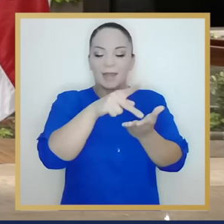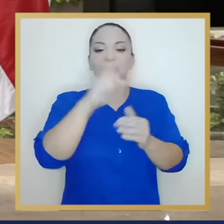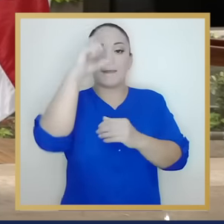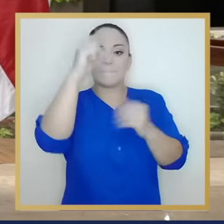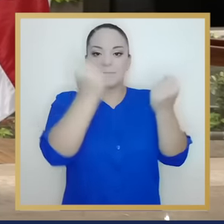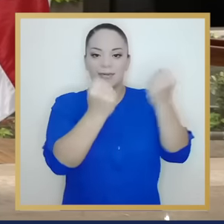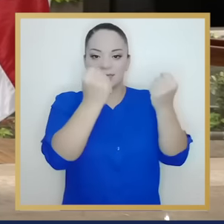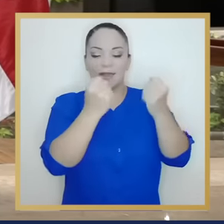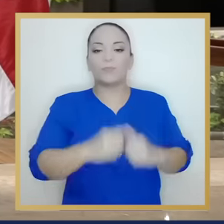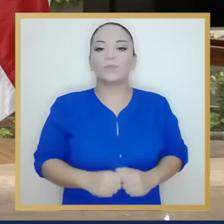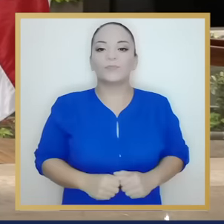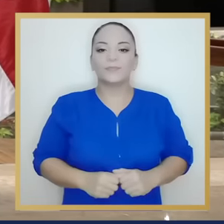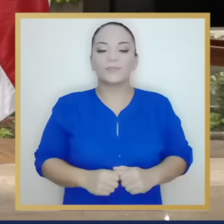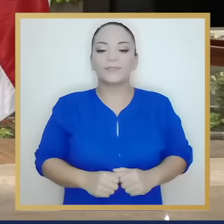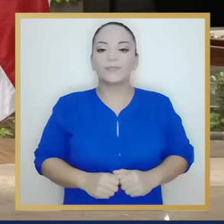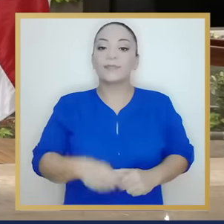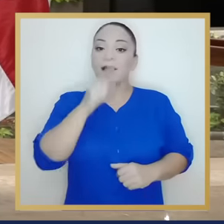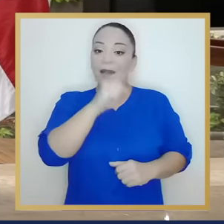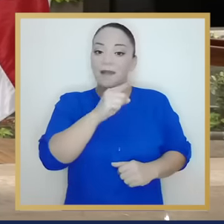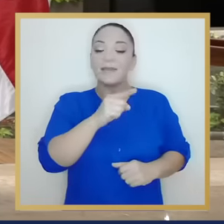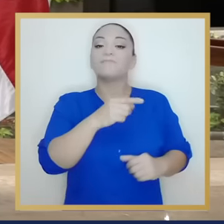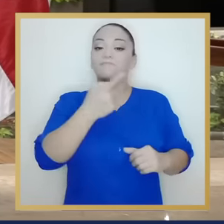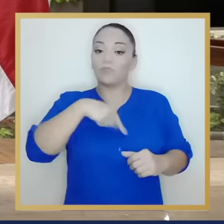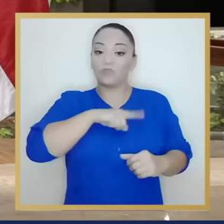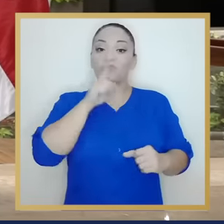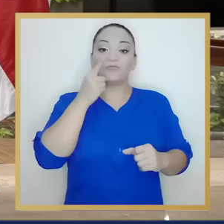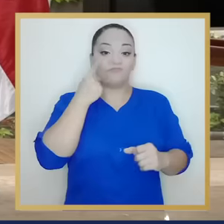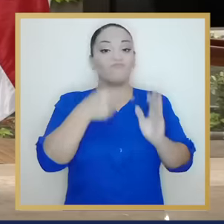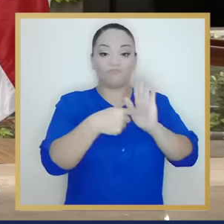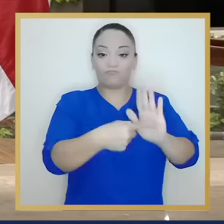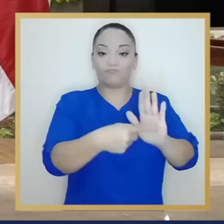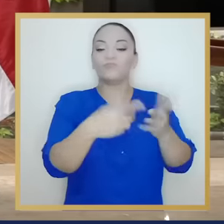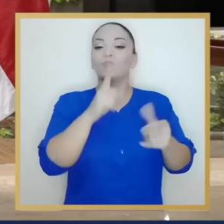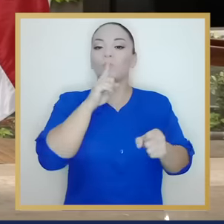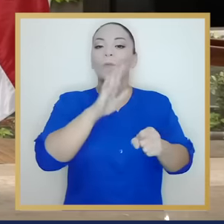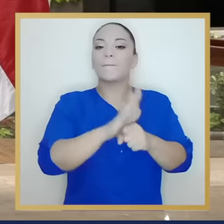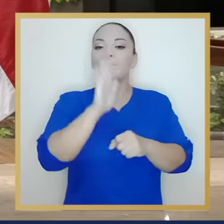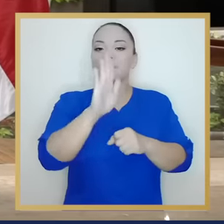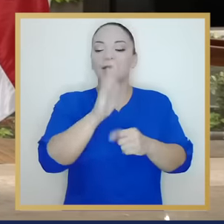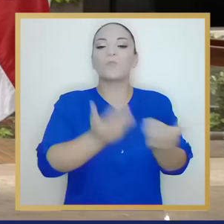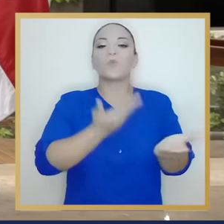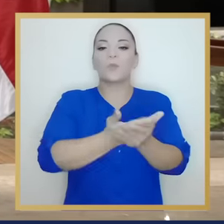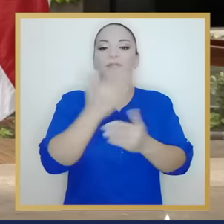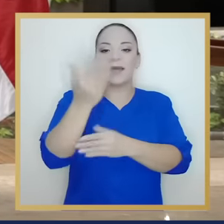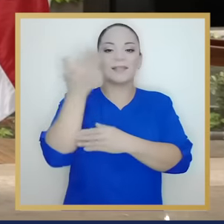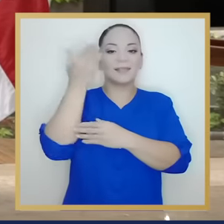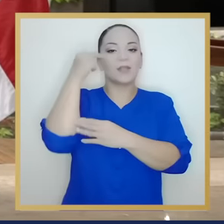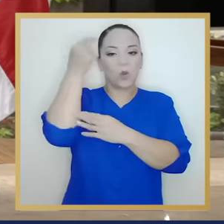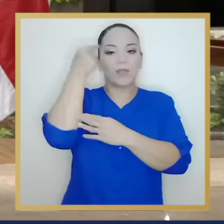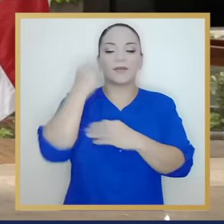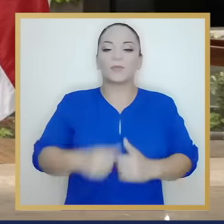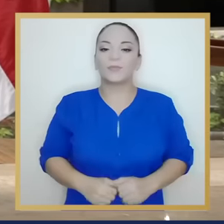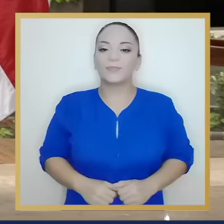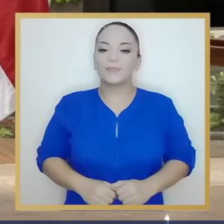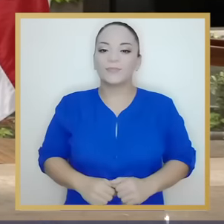es el monto que tienen que pagar, y ahí tendremos la certeza de haber cumplido con una de